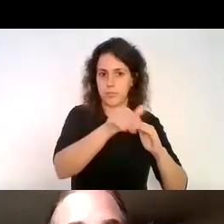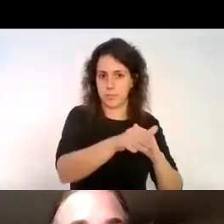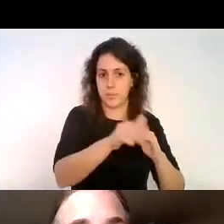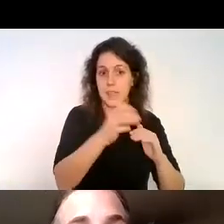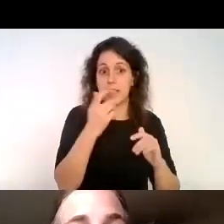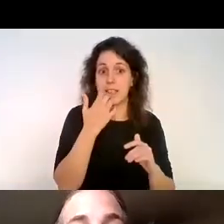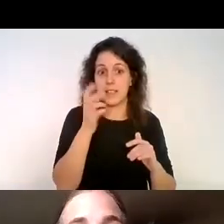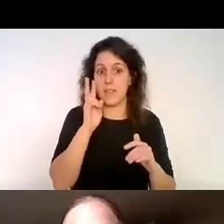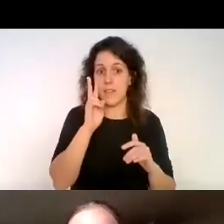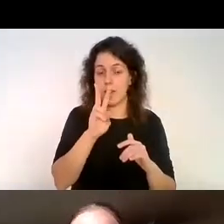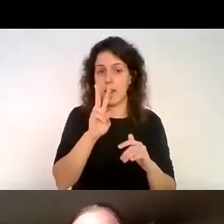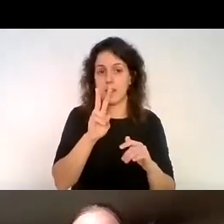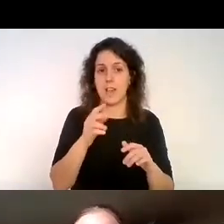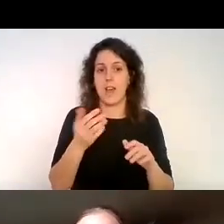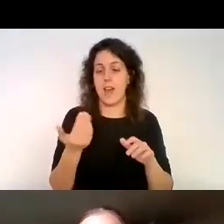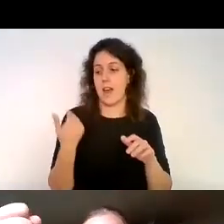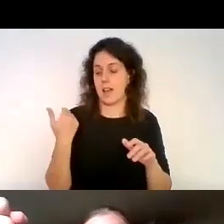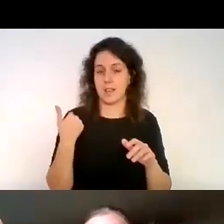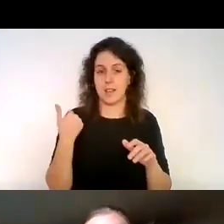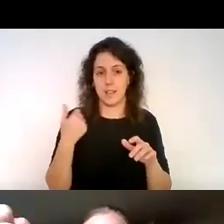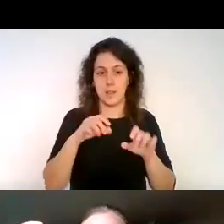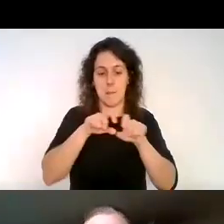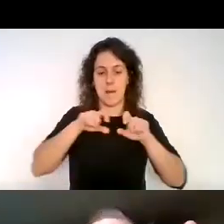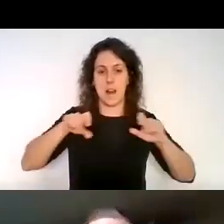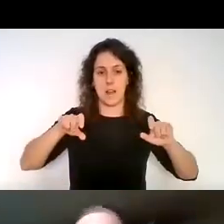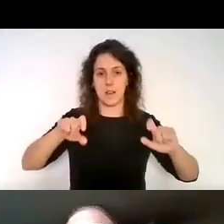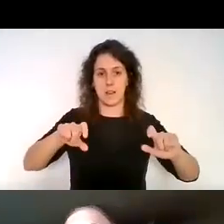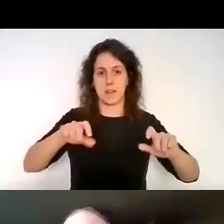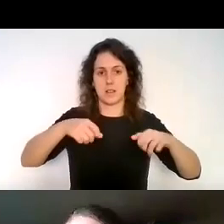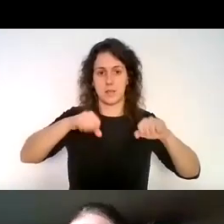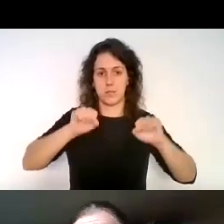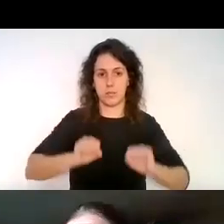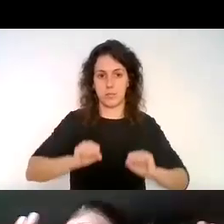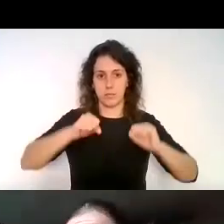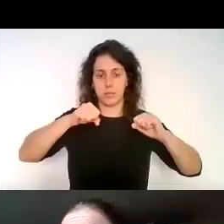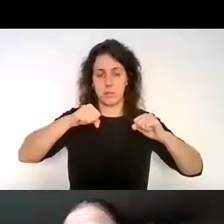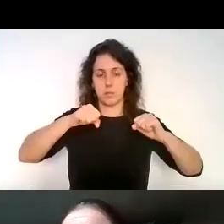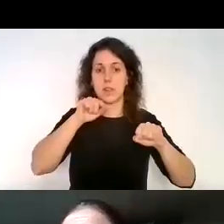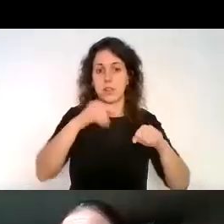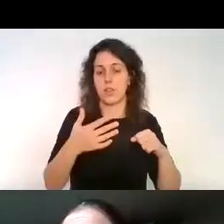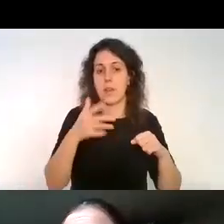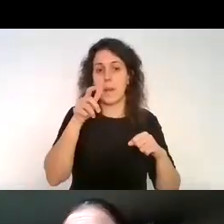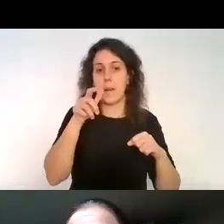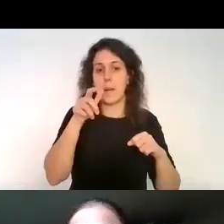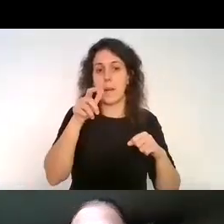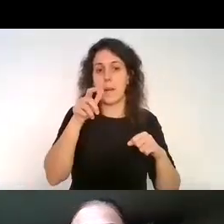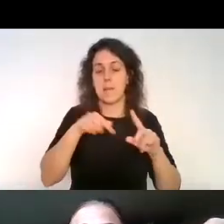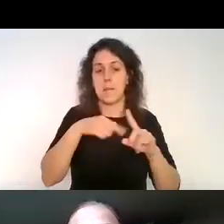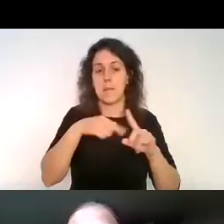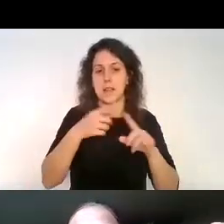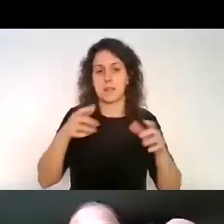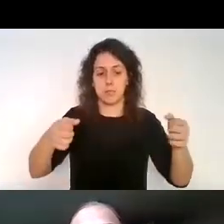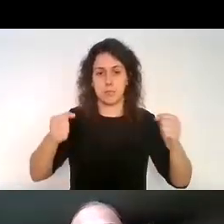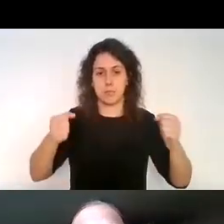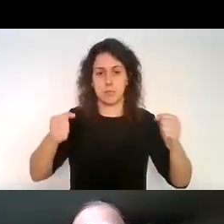tiene unas palancas entonces el Vicente o en ese caso la persona que utiliza la silla puede